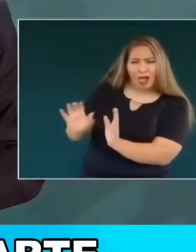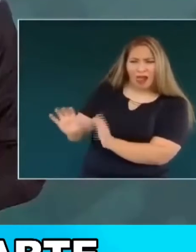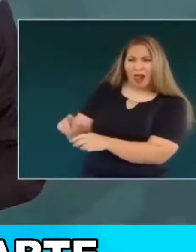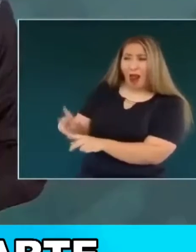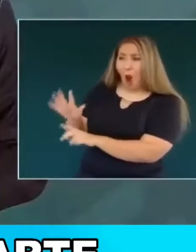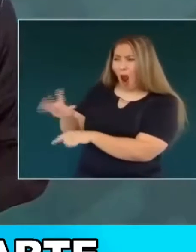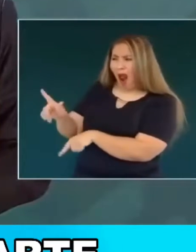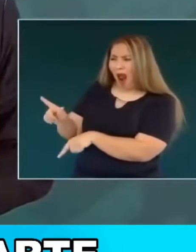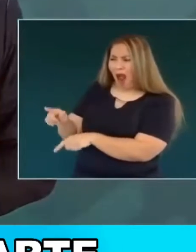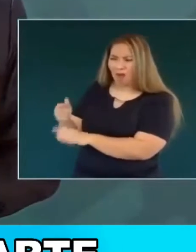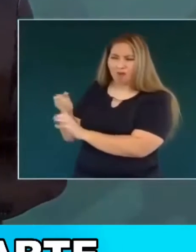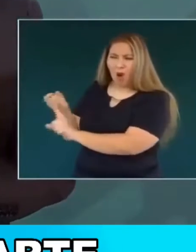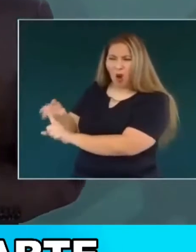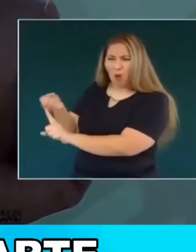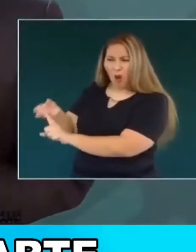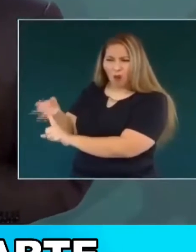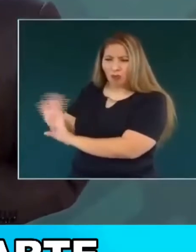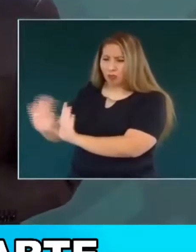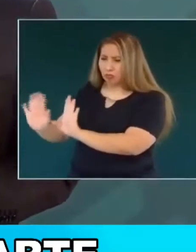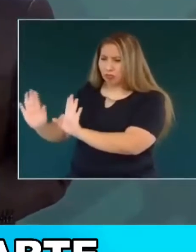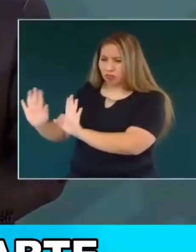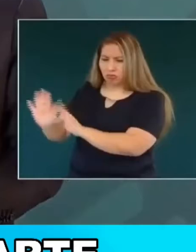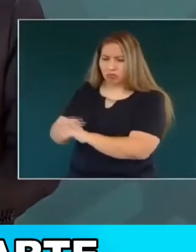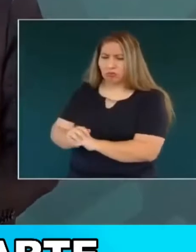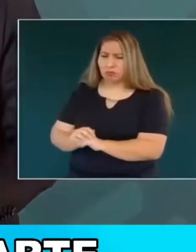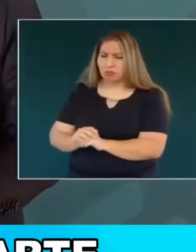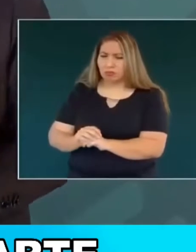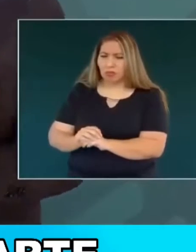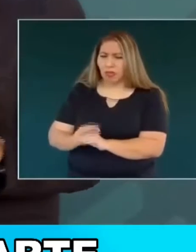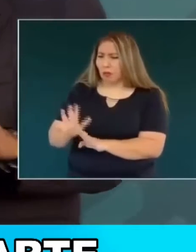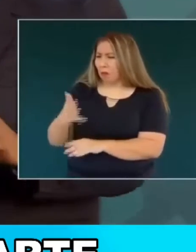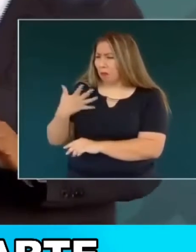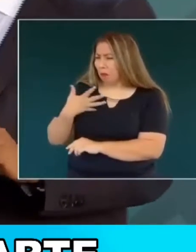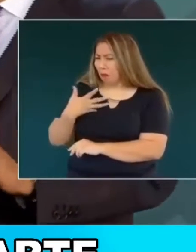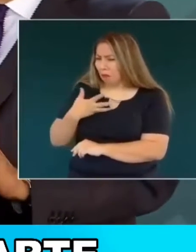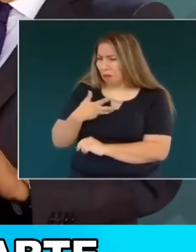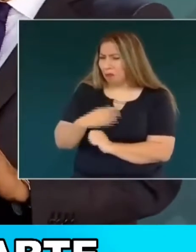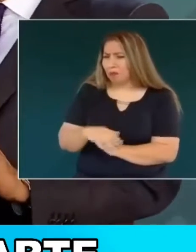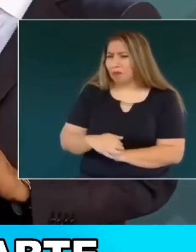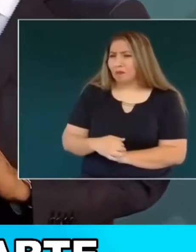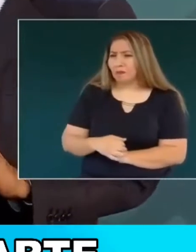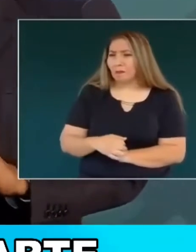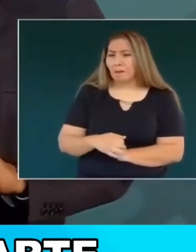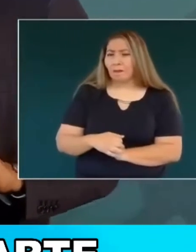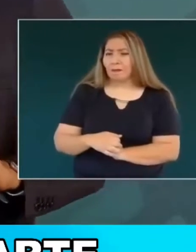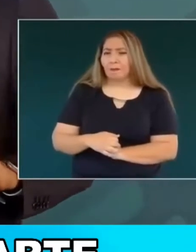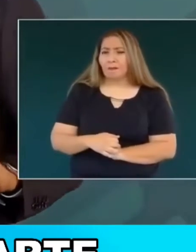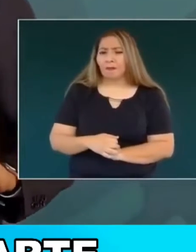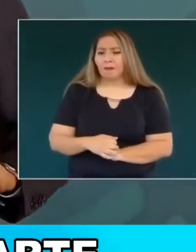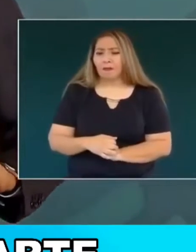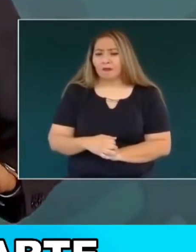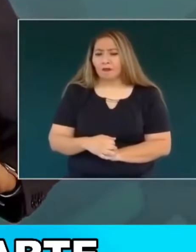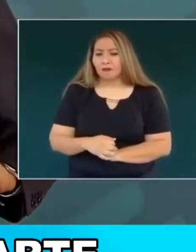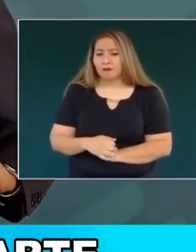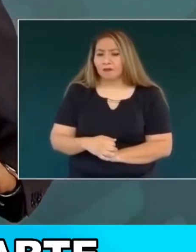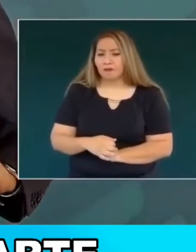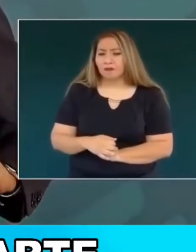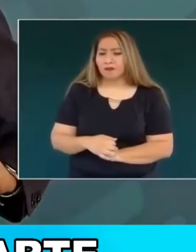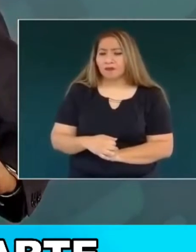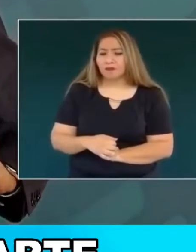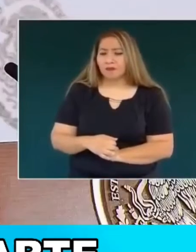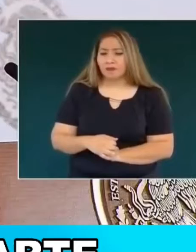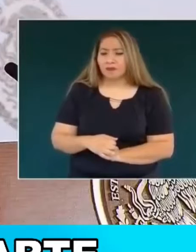Al final de cuentas, ellos mismos saben que es parte de esta efervescencia. Y el chiste es, no hay que dejarse llevar ni apasionar demasiado. Entonces,